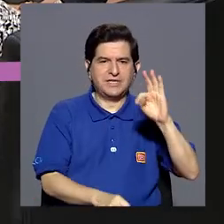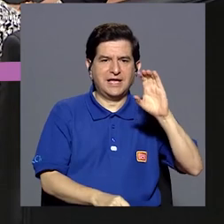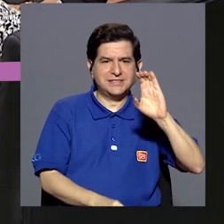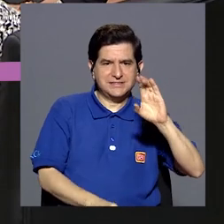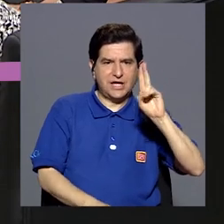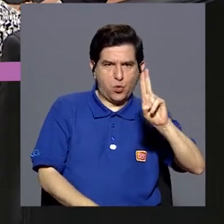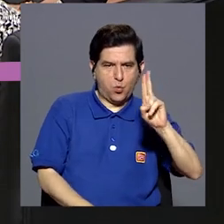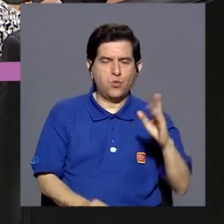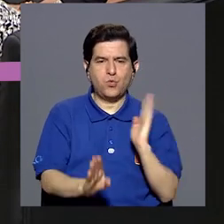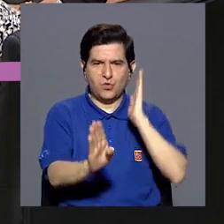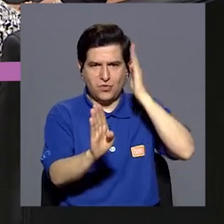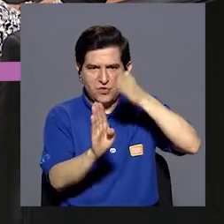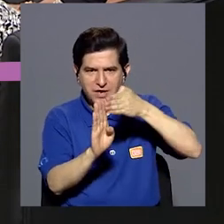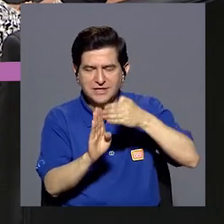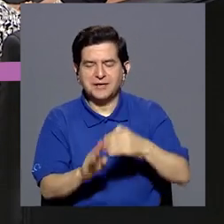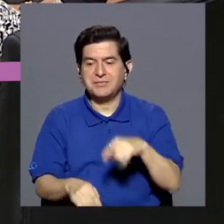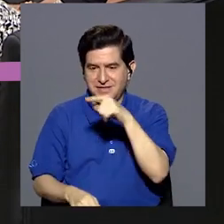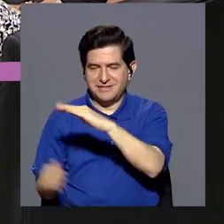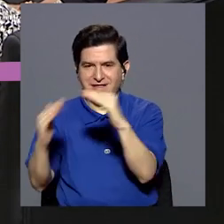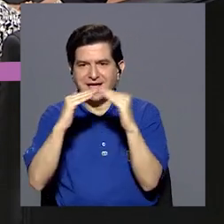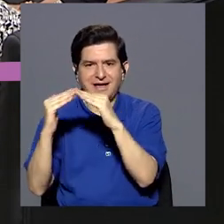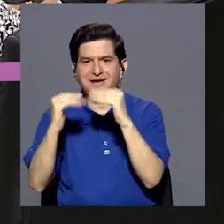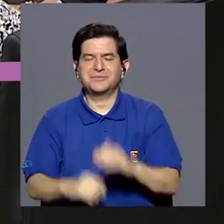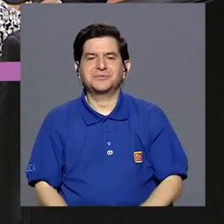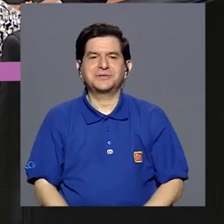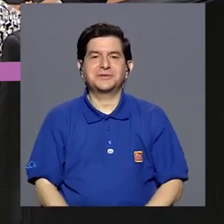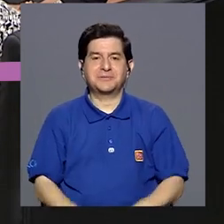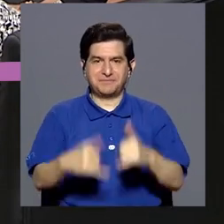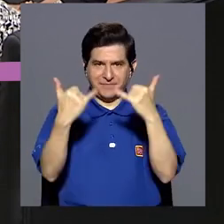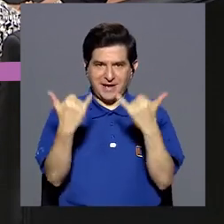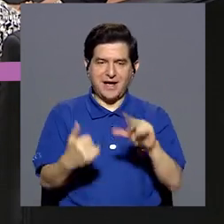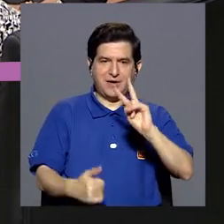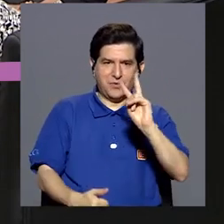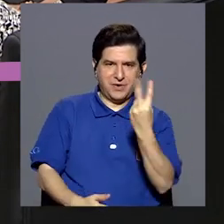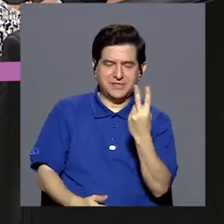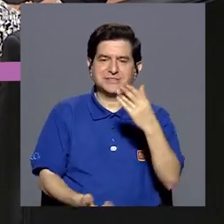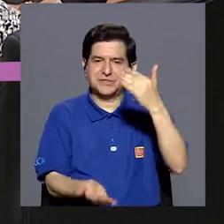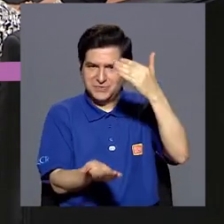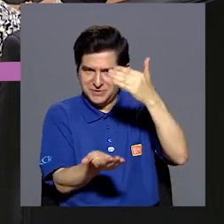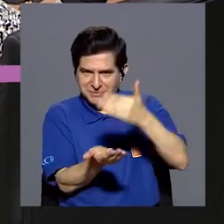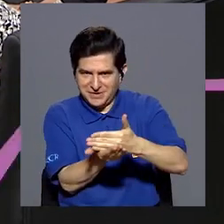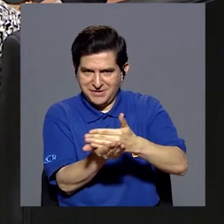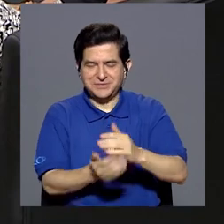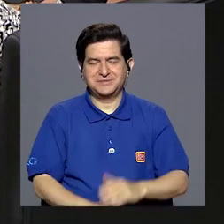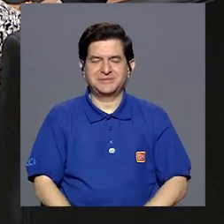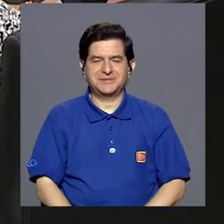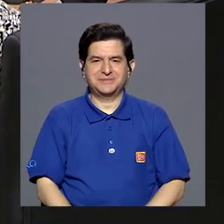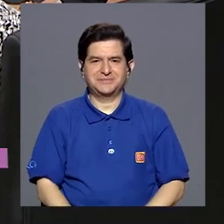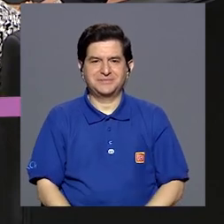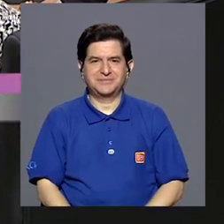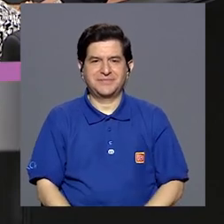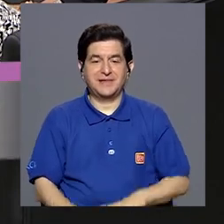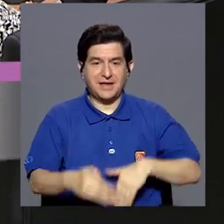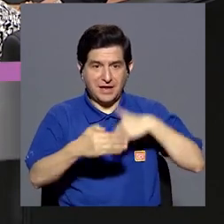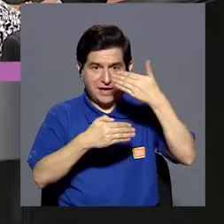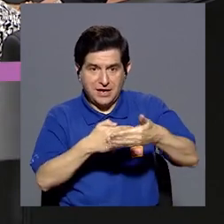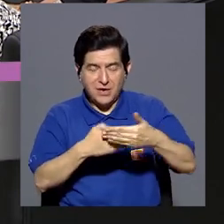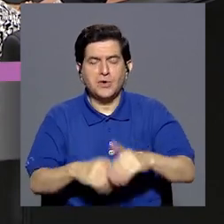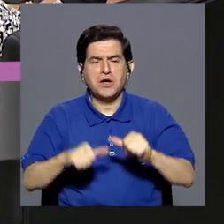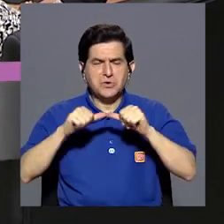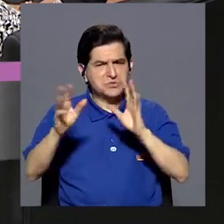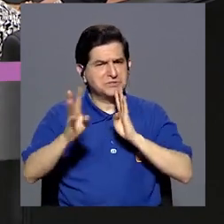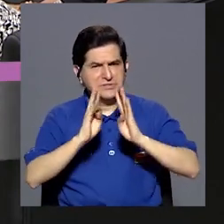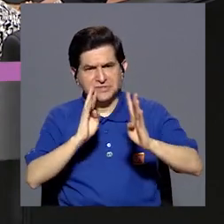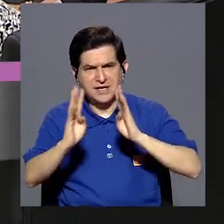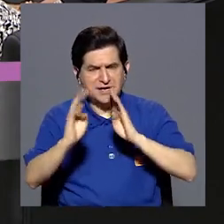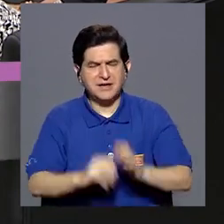directamente en la comunidad. Perfecto. Bueno, vamos a hacer una nueva pausa para entrar a un nuevo bloque y